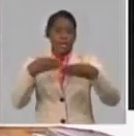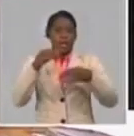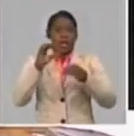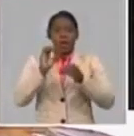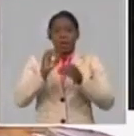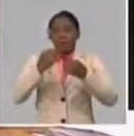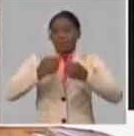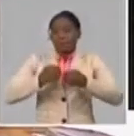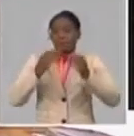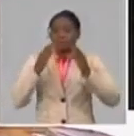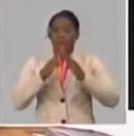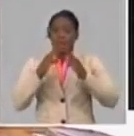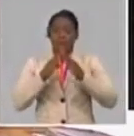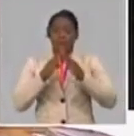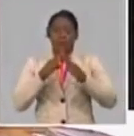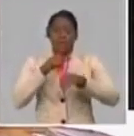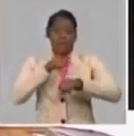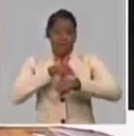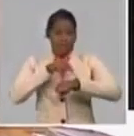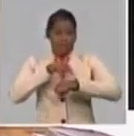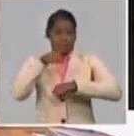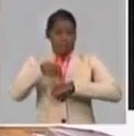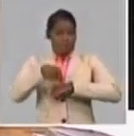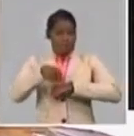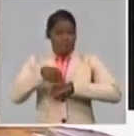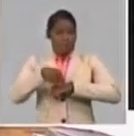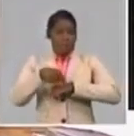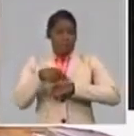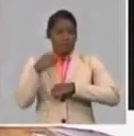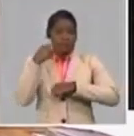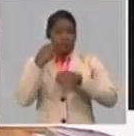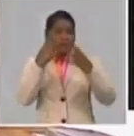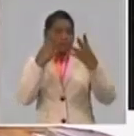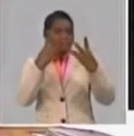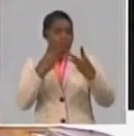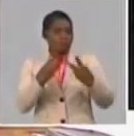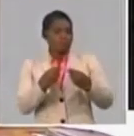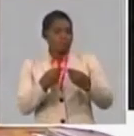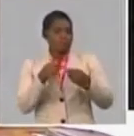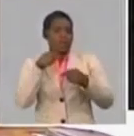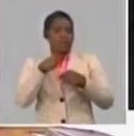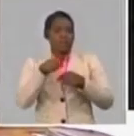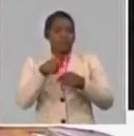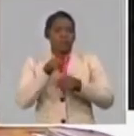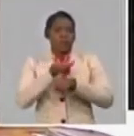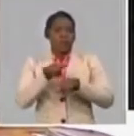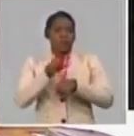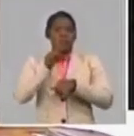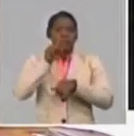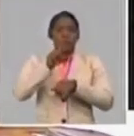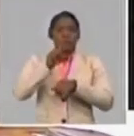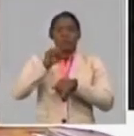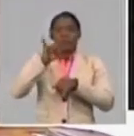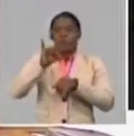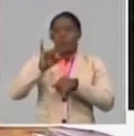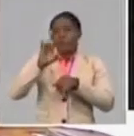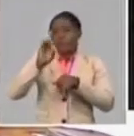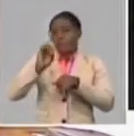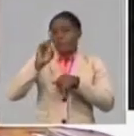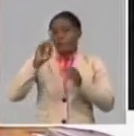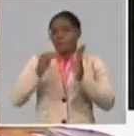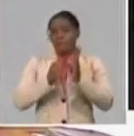actividades. Hasta la fecha, de forma acumulada, se han declarado 109 mil 282